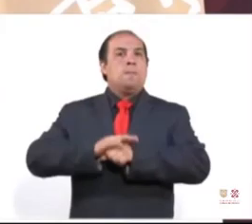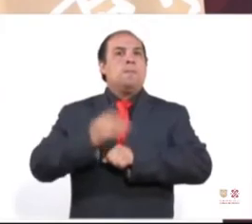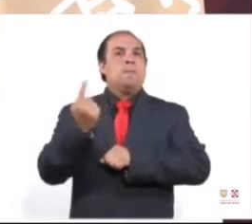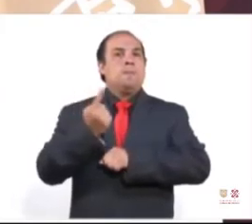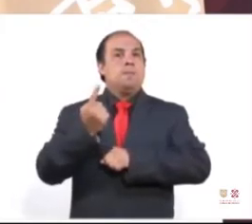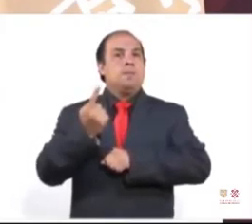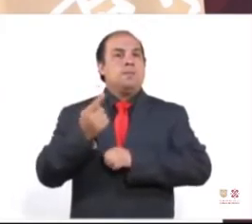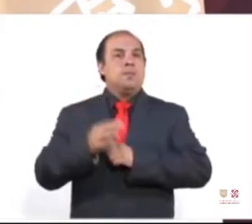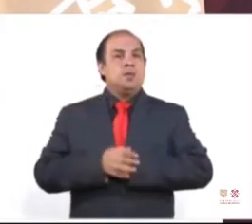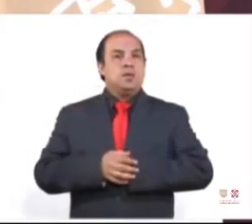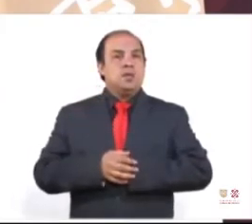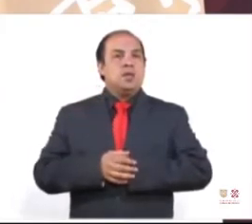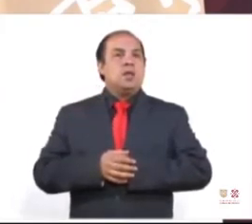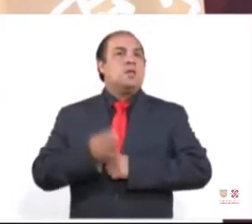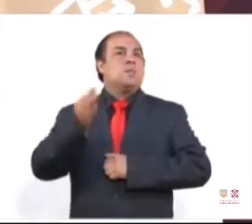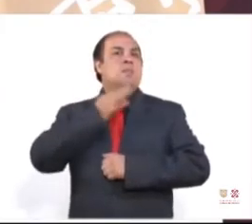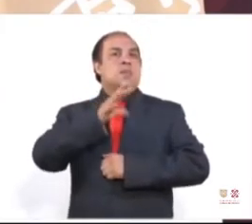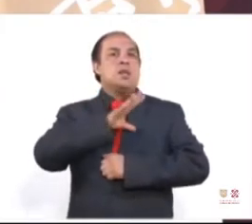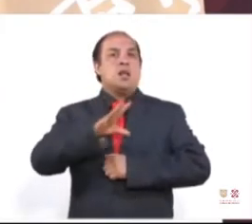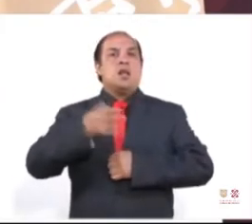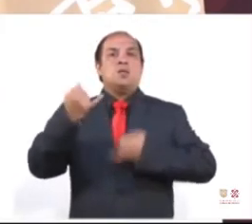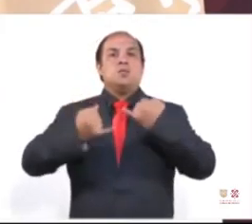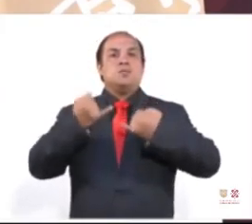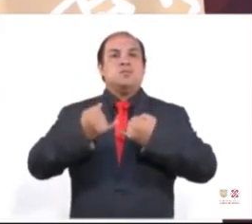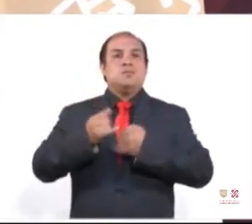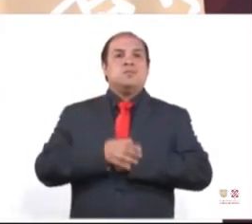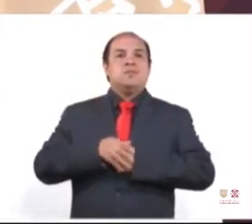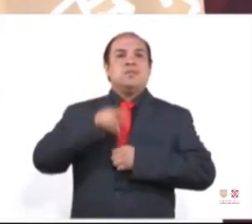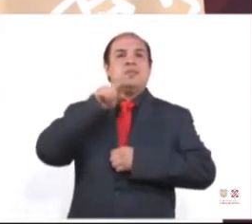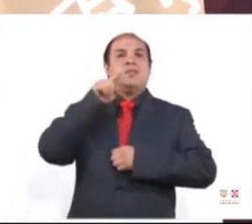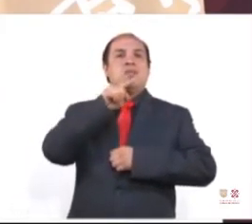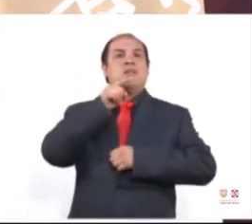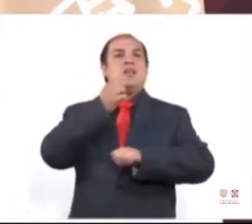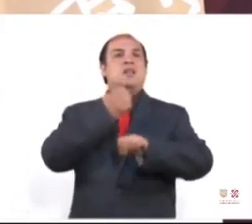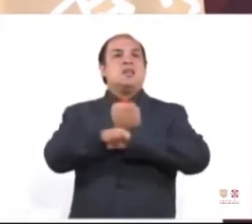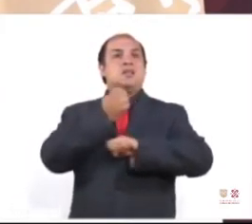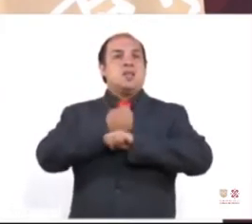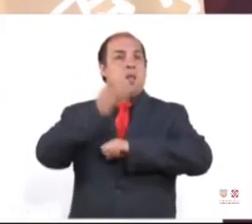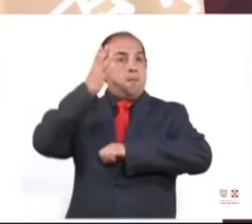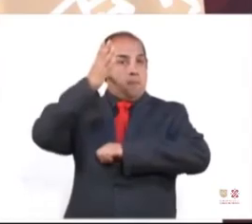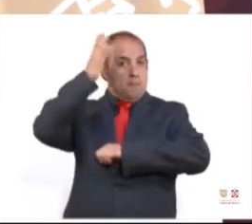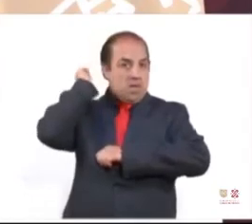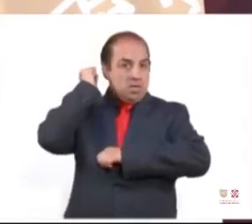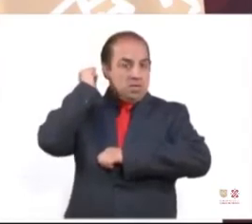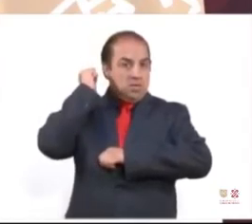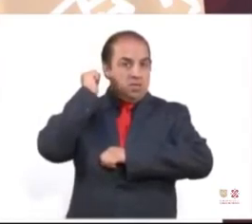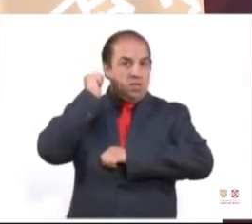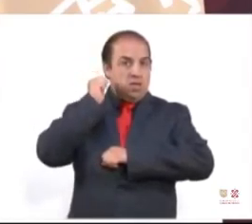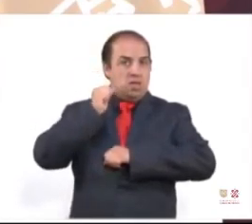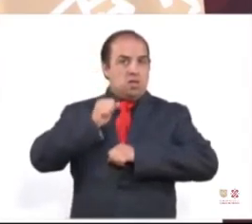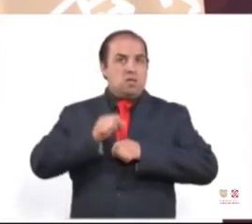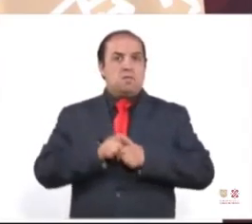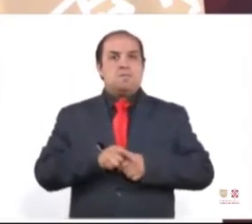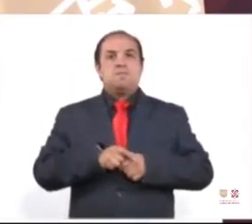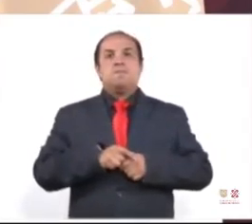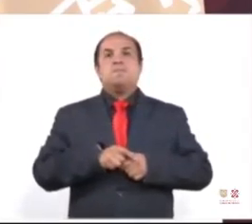Fiscal General de Justicia del Estado de Morelos está encubriendo